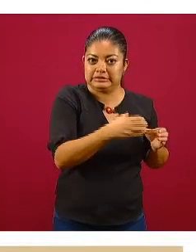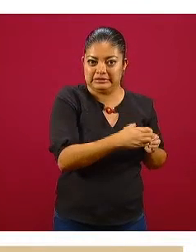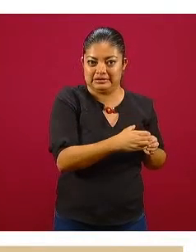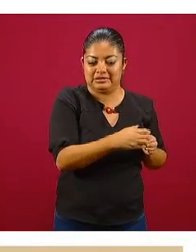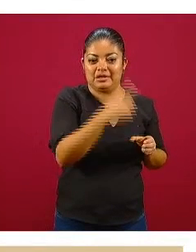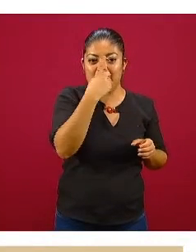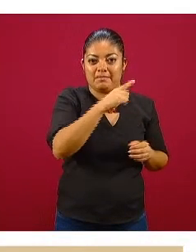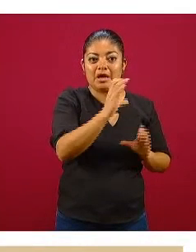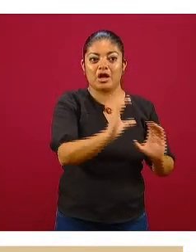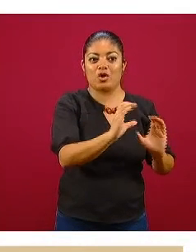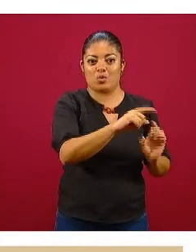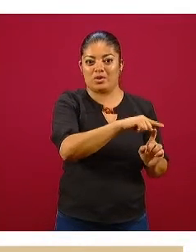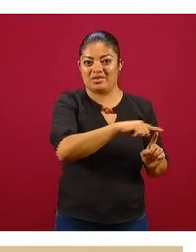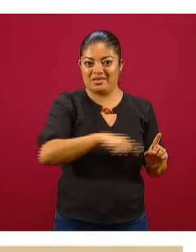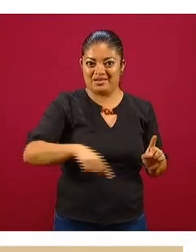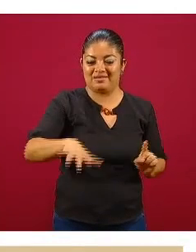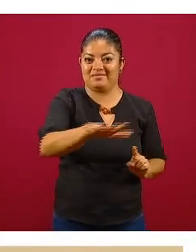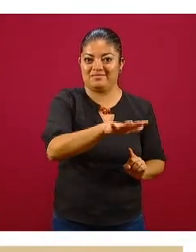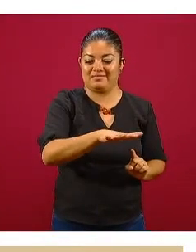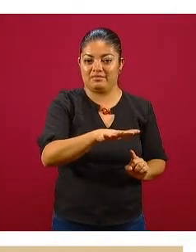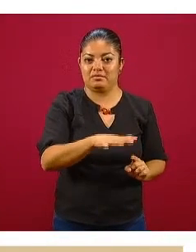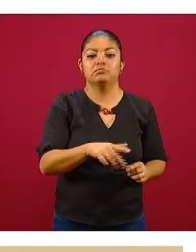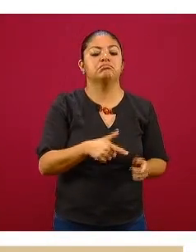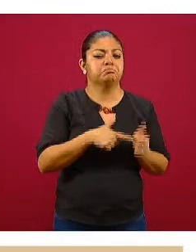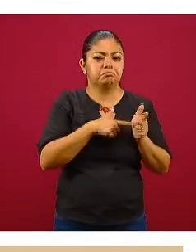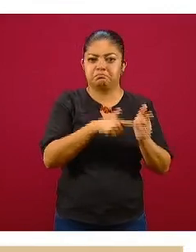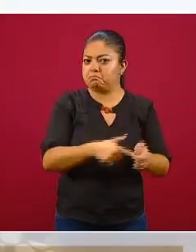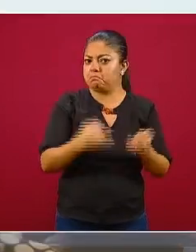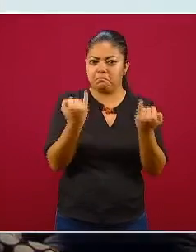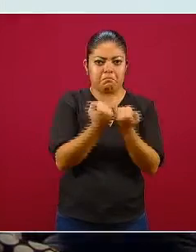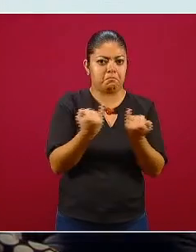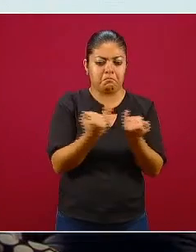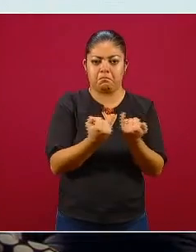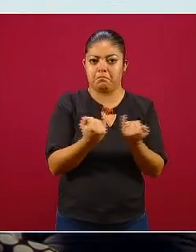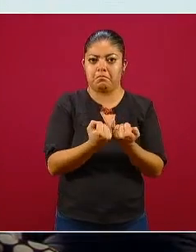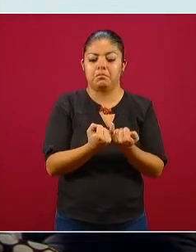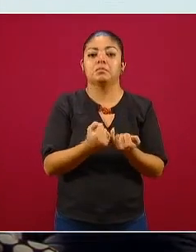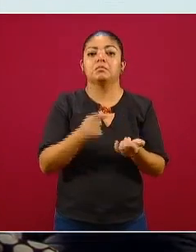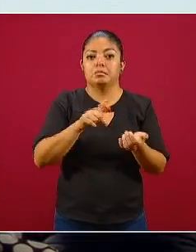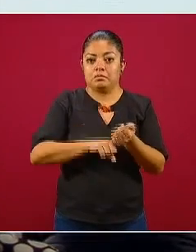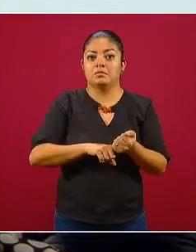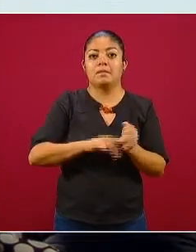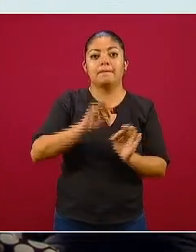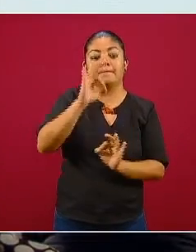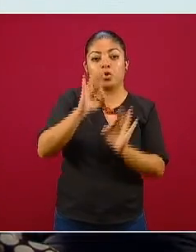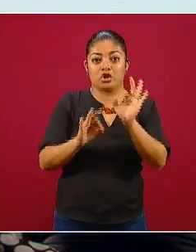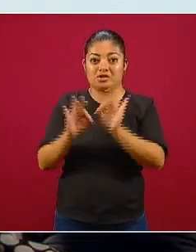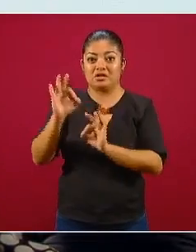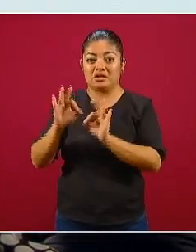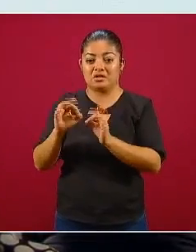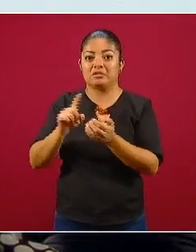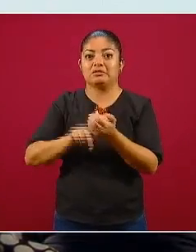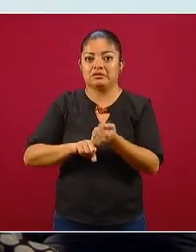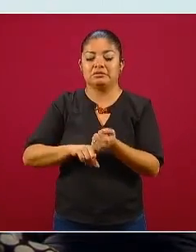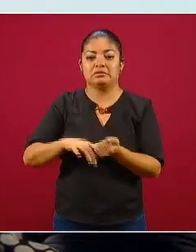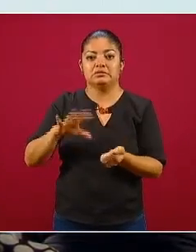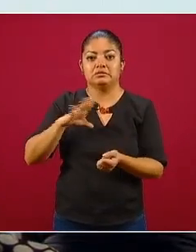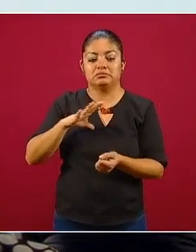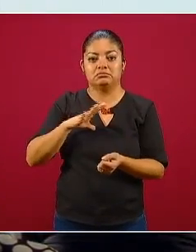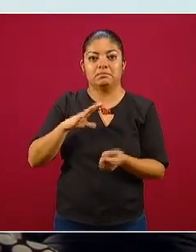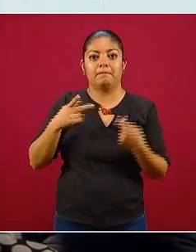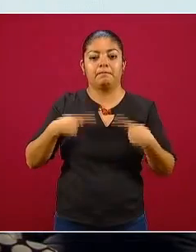la epidemia. Sigue en un patrón exactamente igual dado que el porcentaje de positividad es